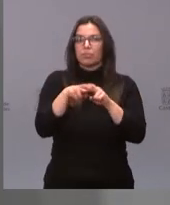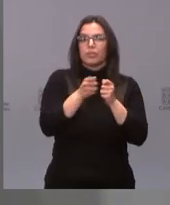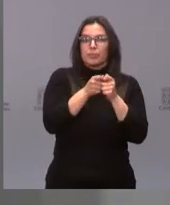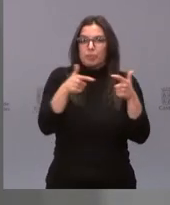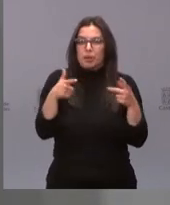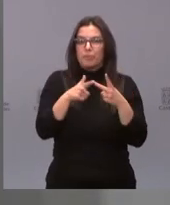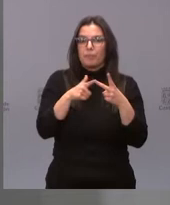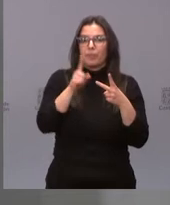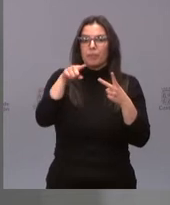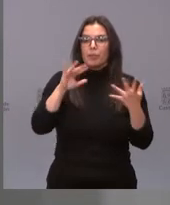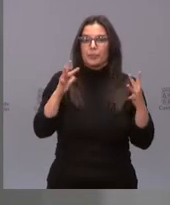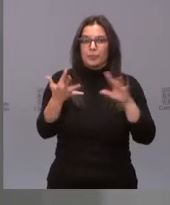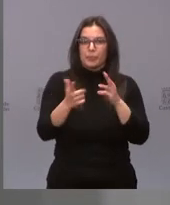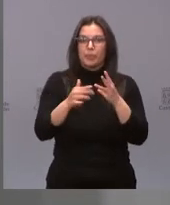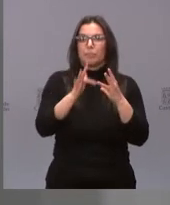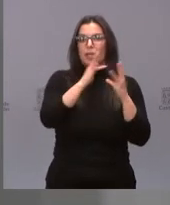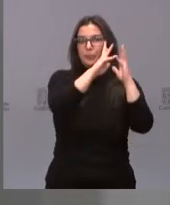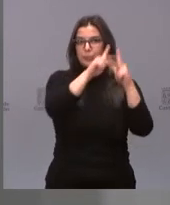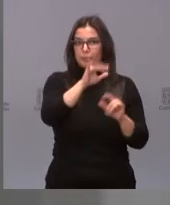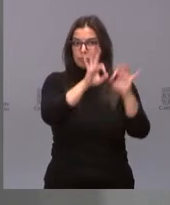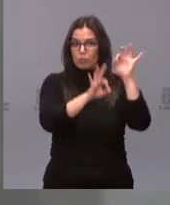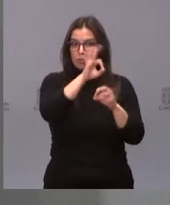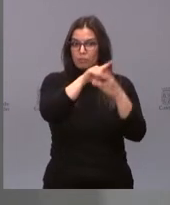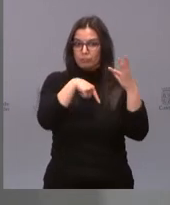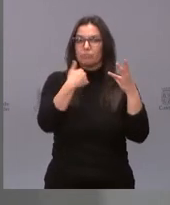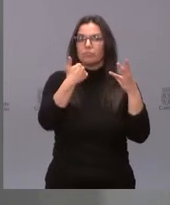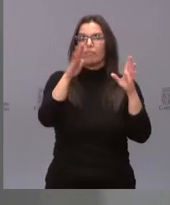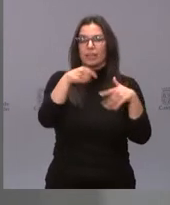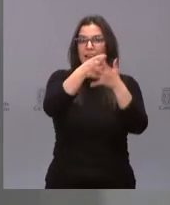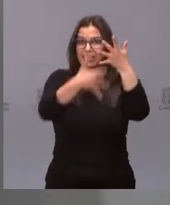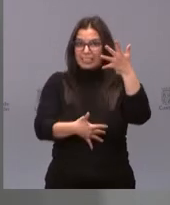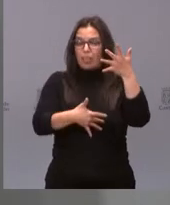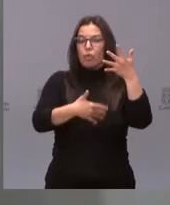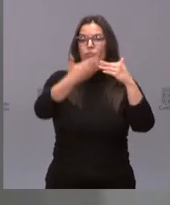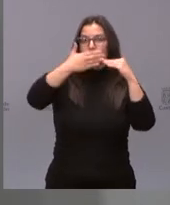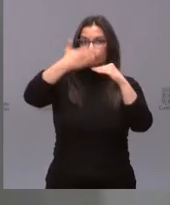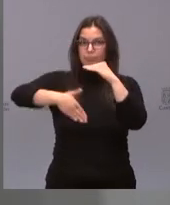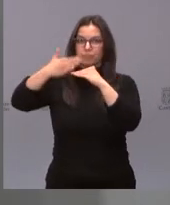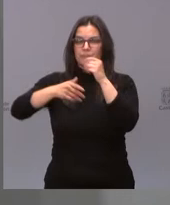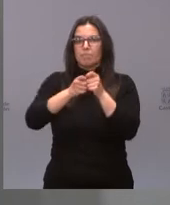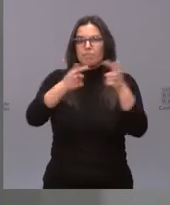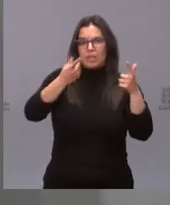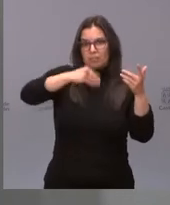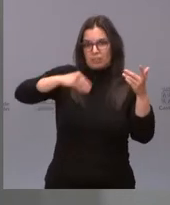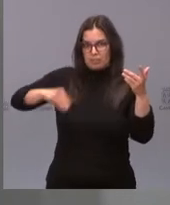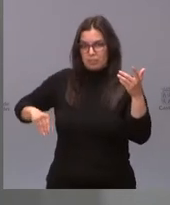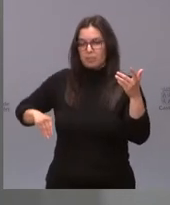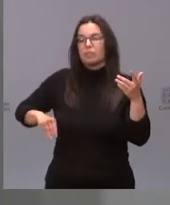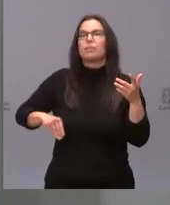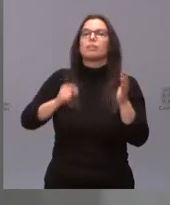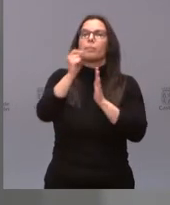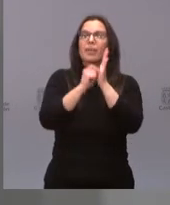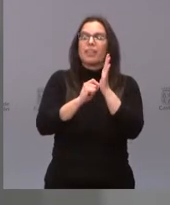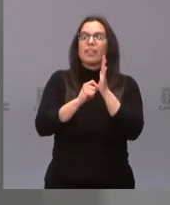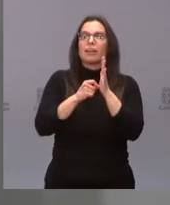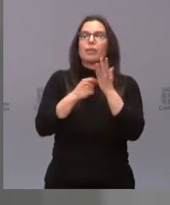tendencia y la incidencia acumulada, se amplía el listado de municipios con medidas adicionales que conllevan el interior